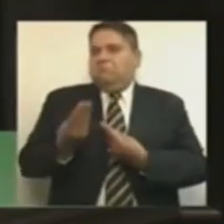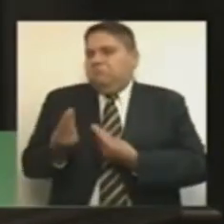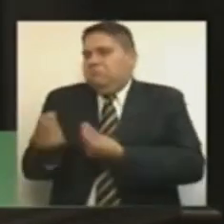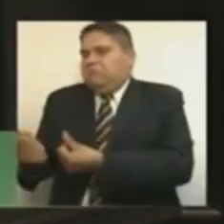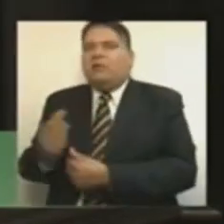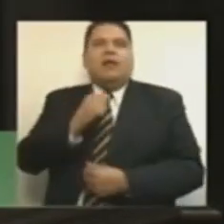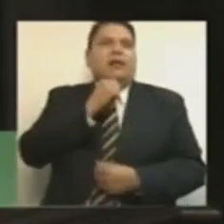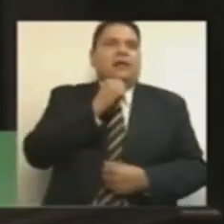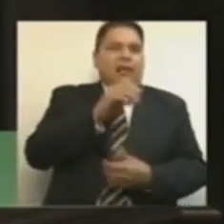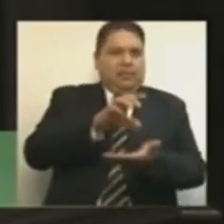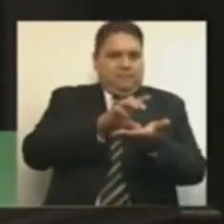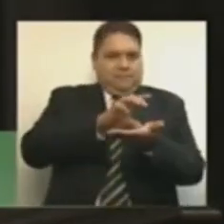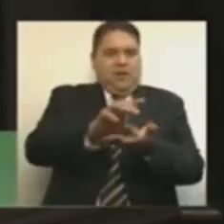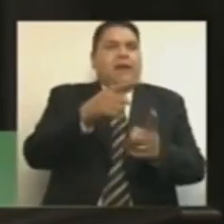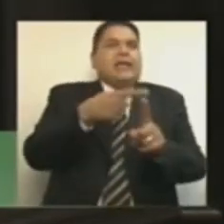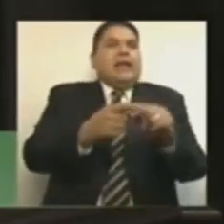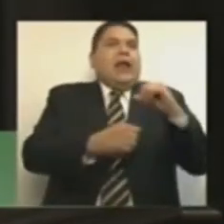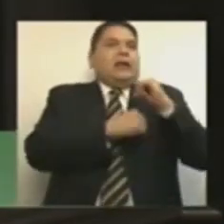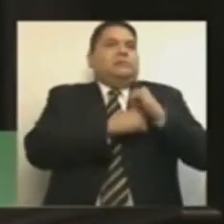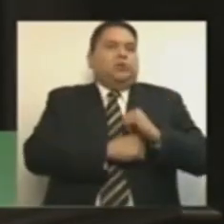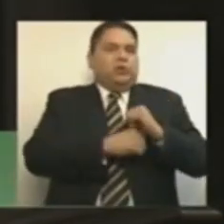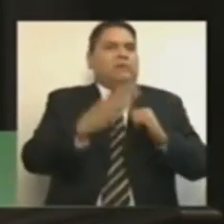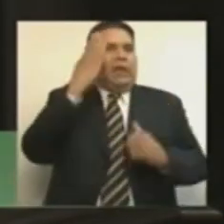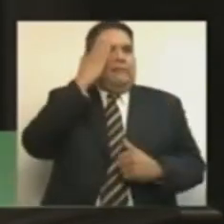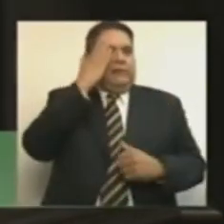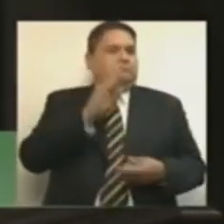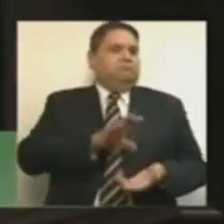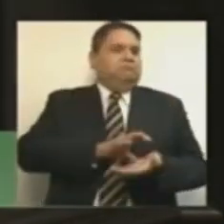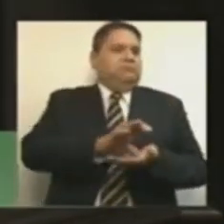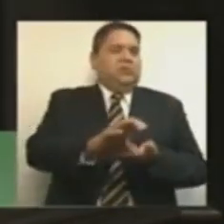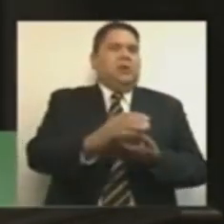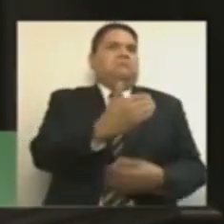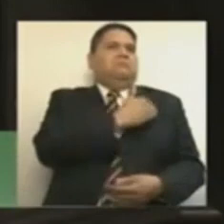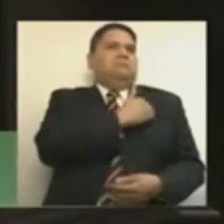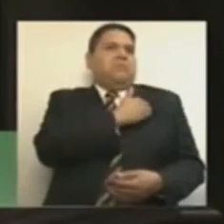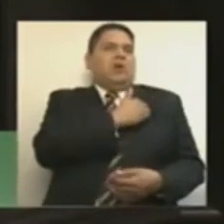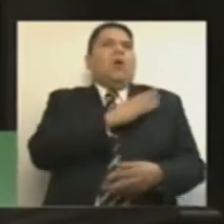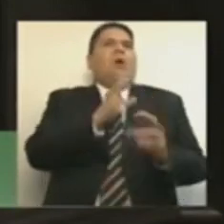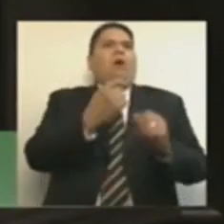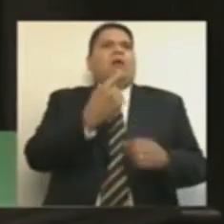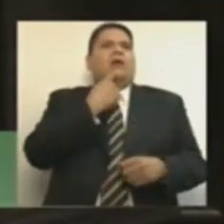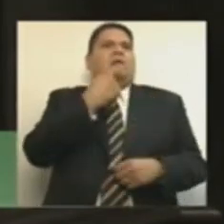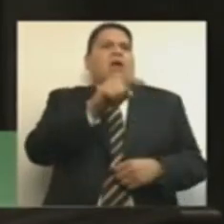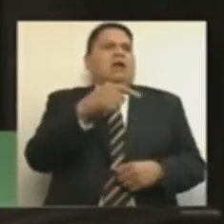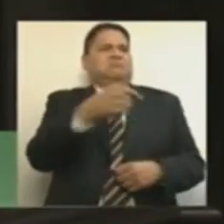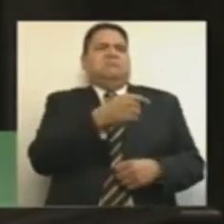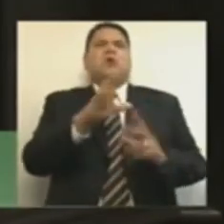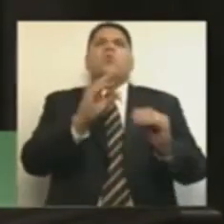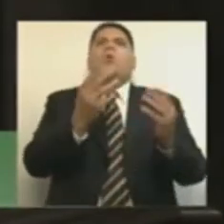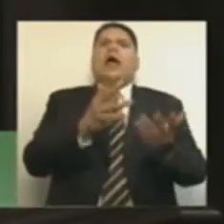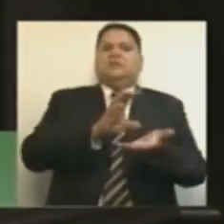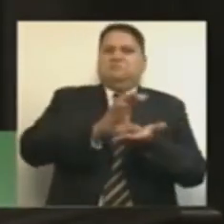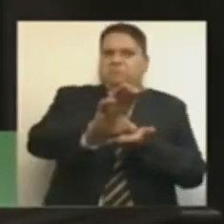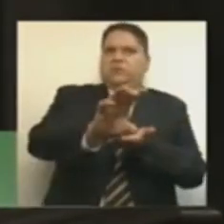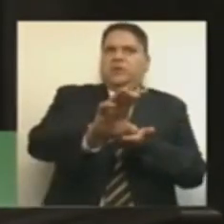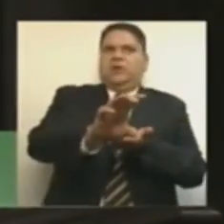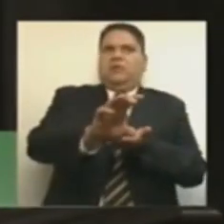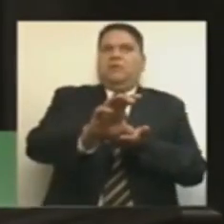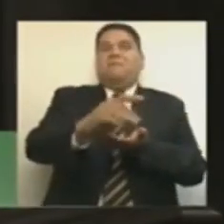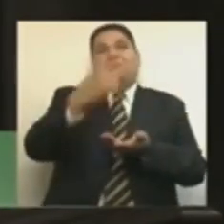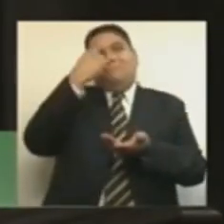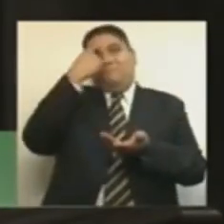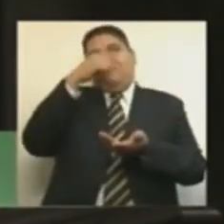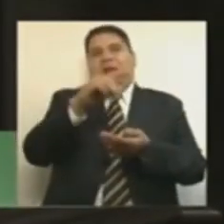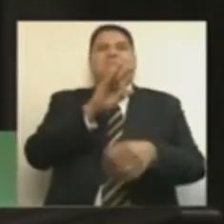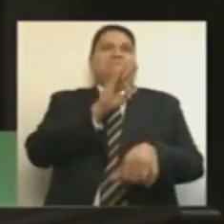haya responsables específicos a quien dirigirse o a quien denunciar cuando se tenga que